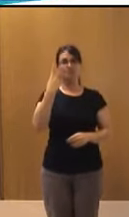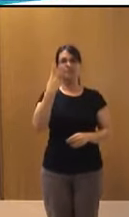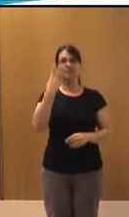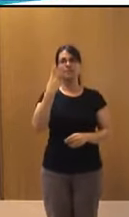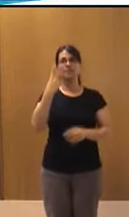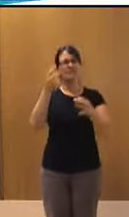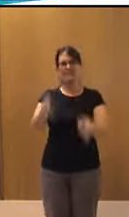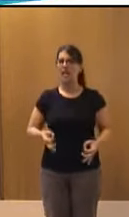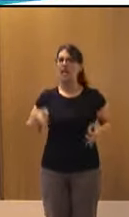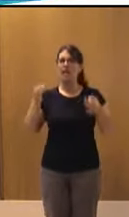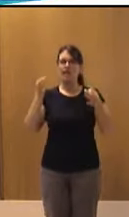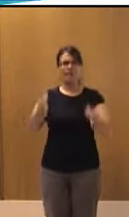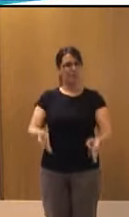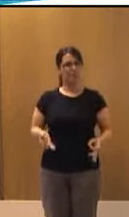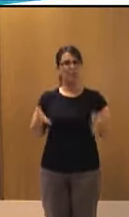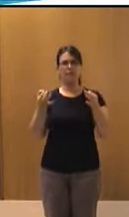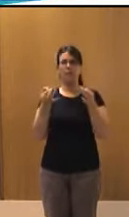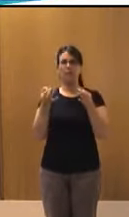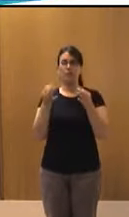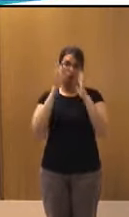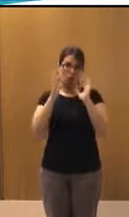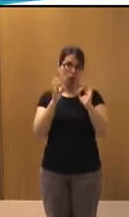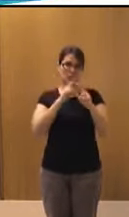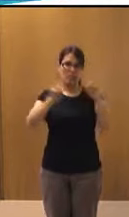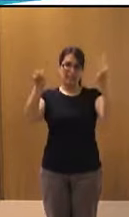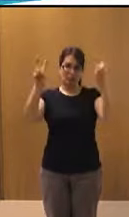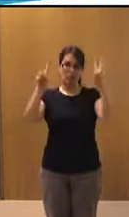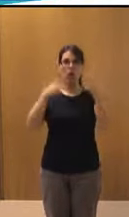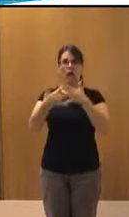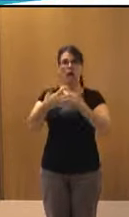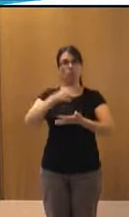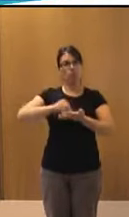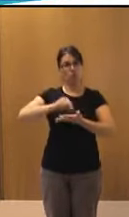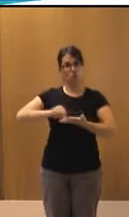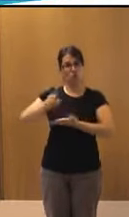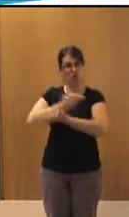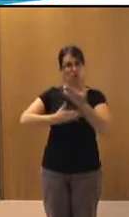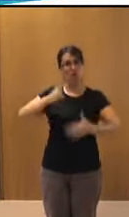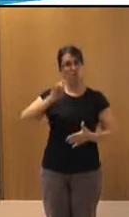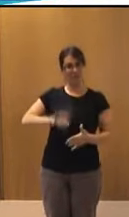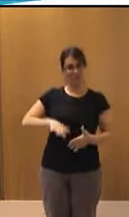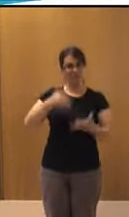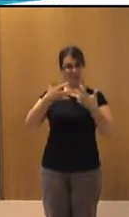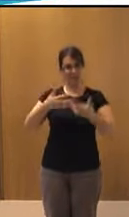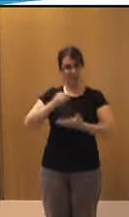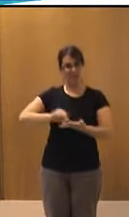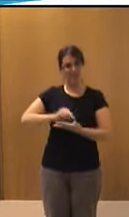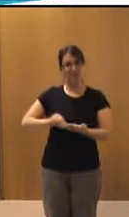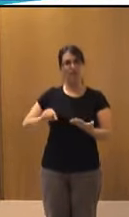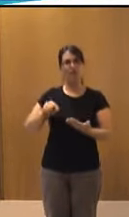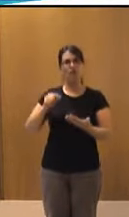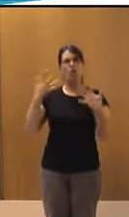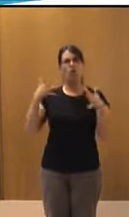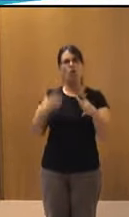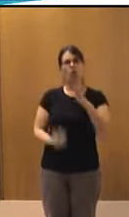Siempre vais a encontrar, lógicamente, el título, los autores de la colaboración, su procedencia,